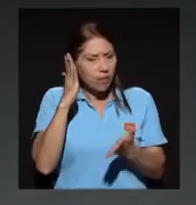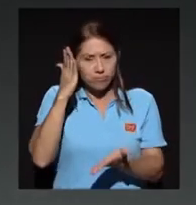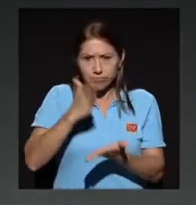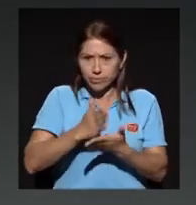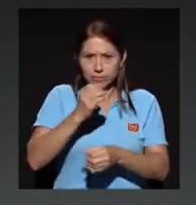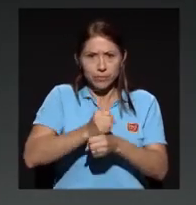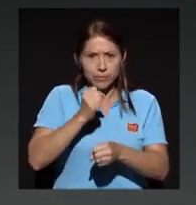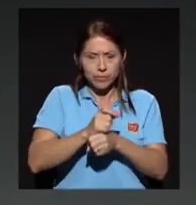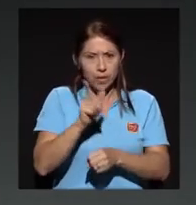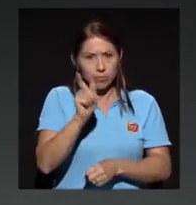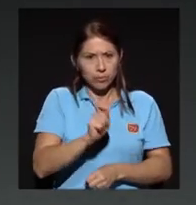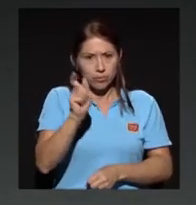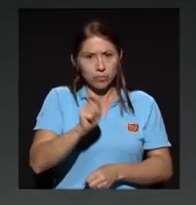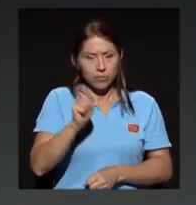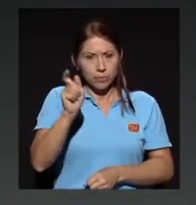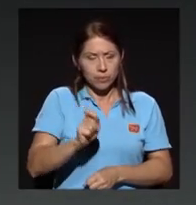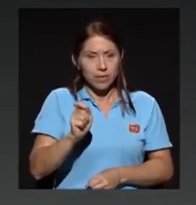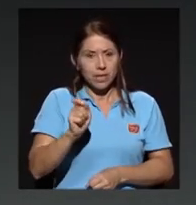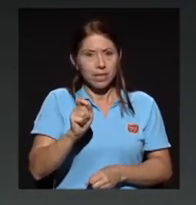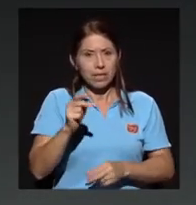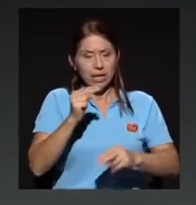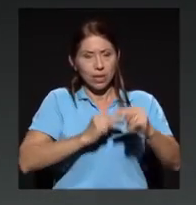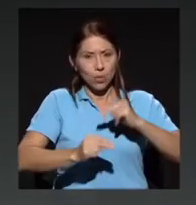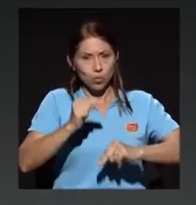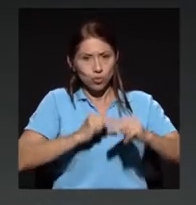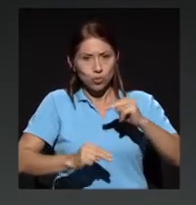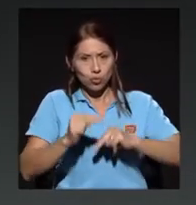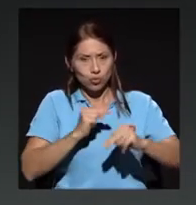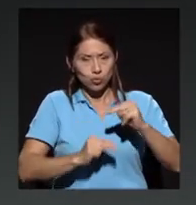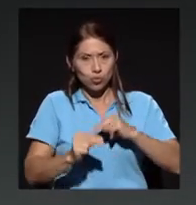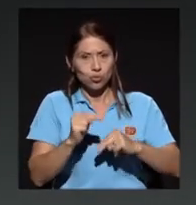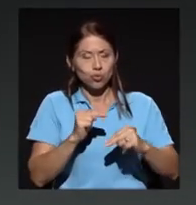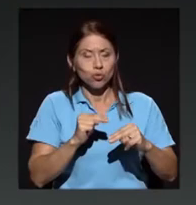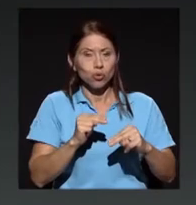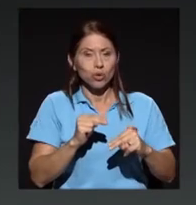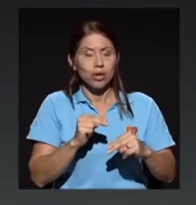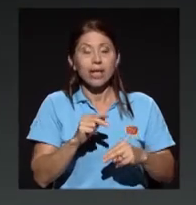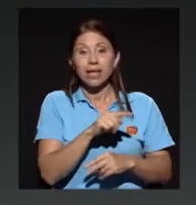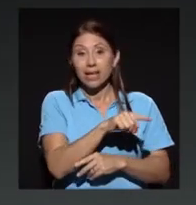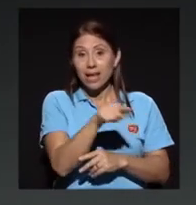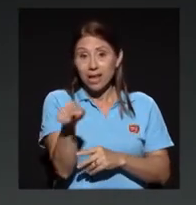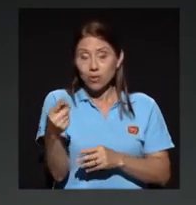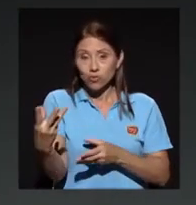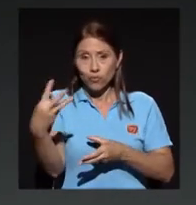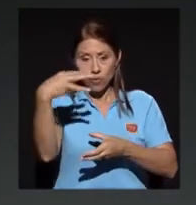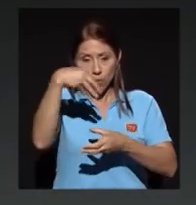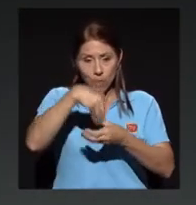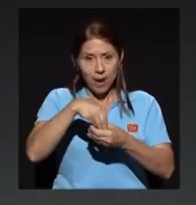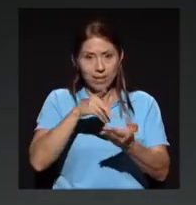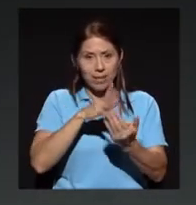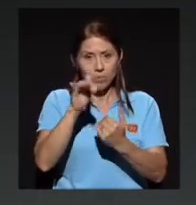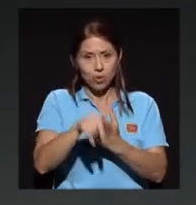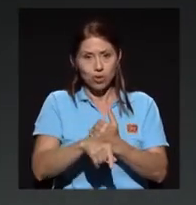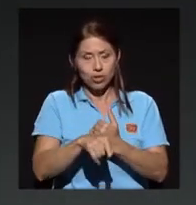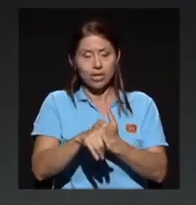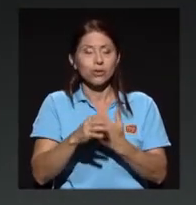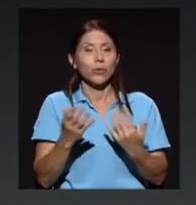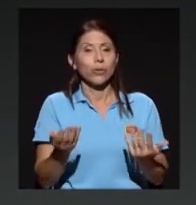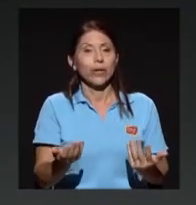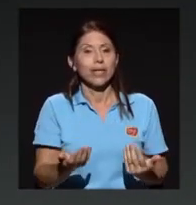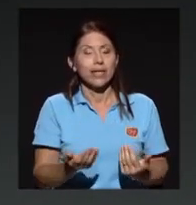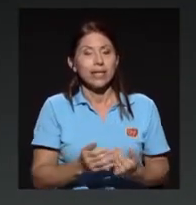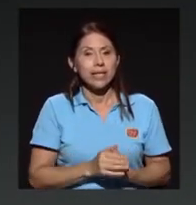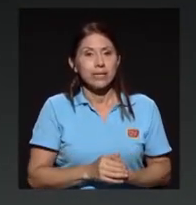negocios, que fueron parte de ese proyecto. Y